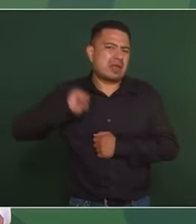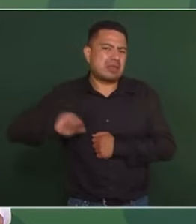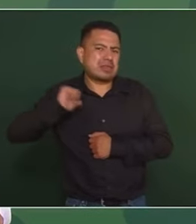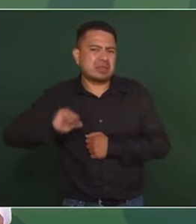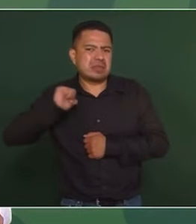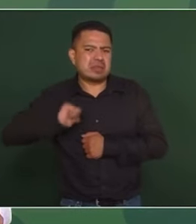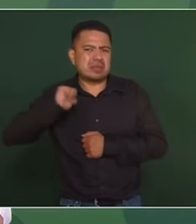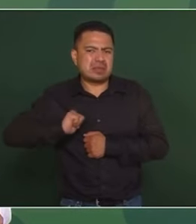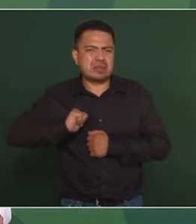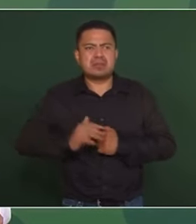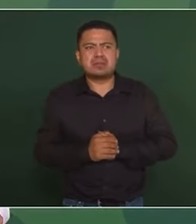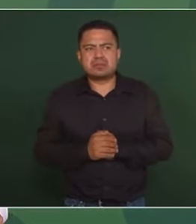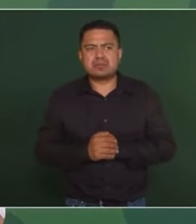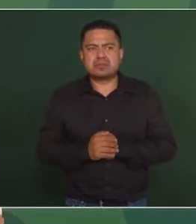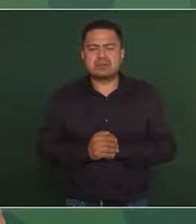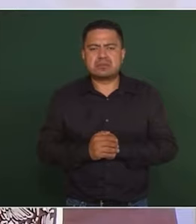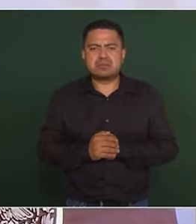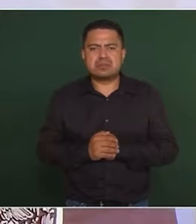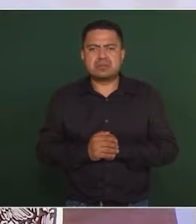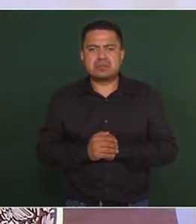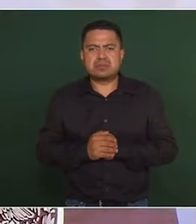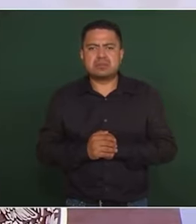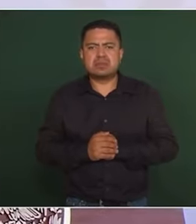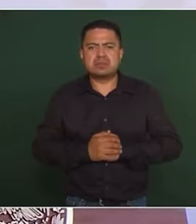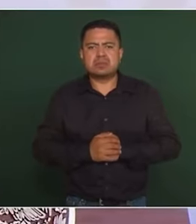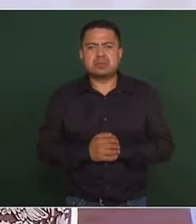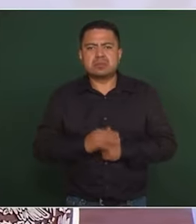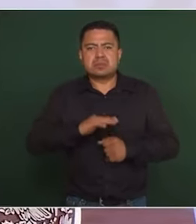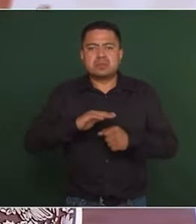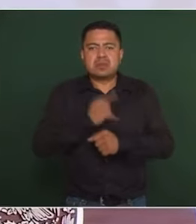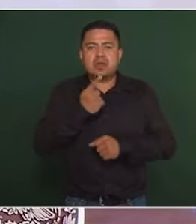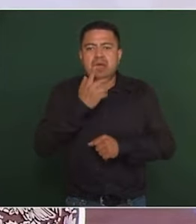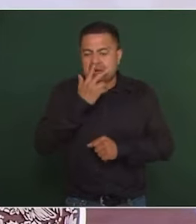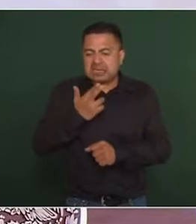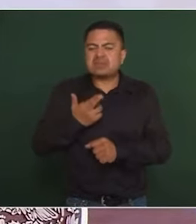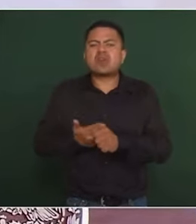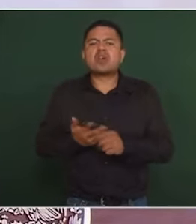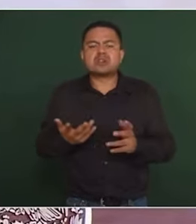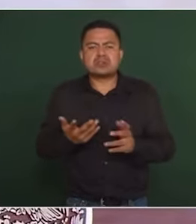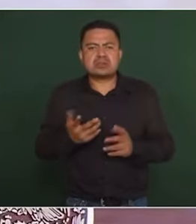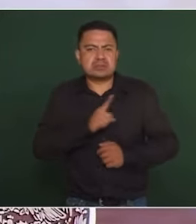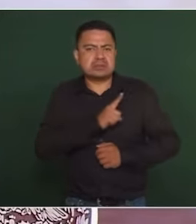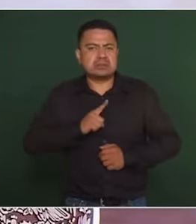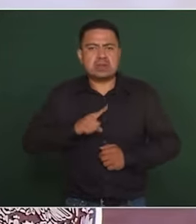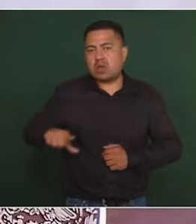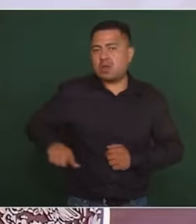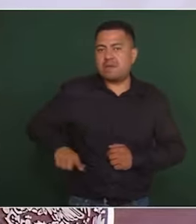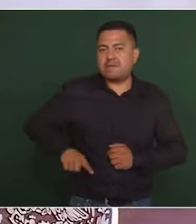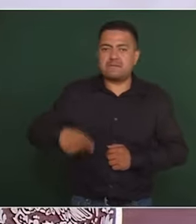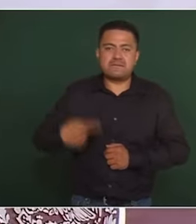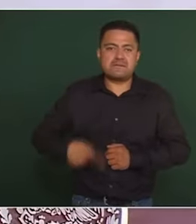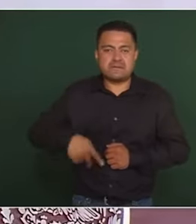porque la responsabilidad es del Estado mexicano